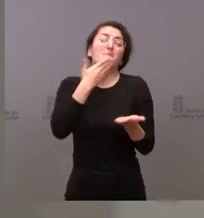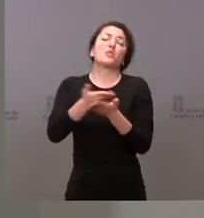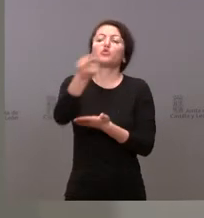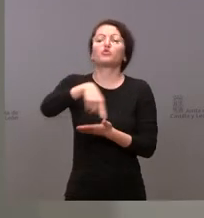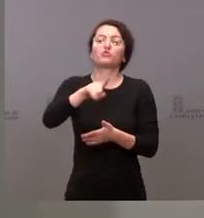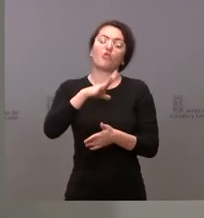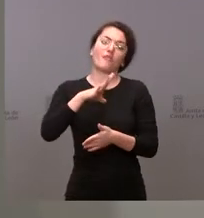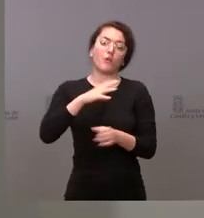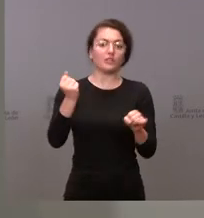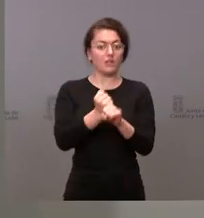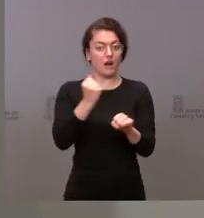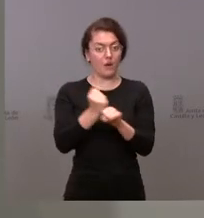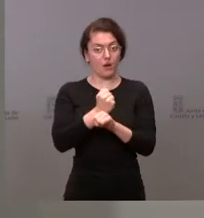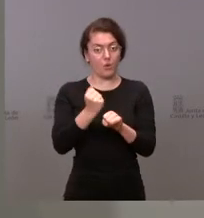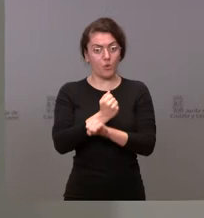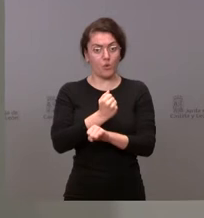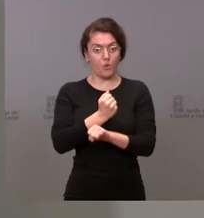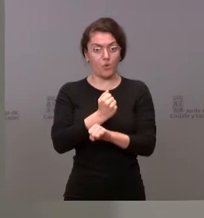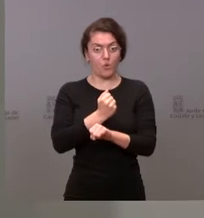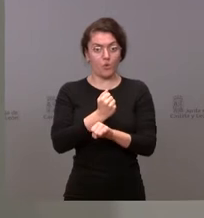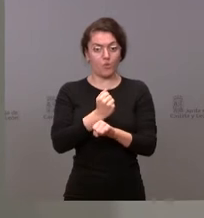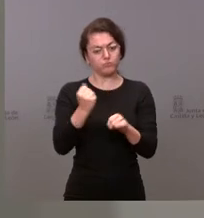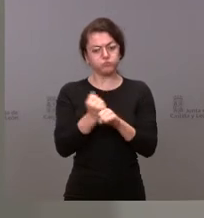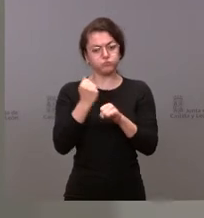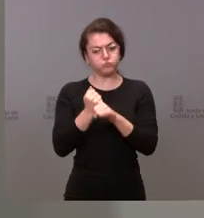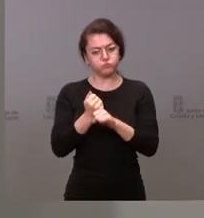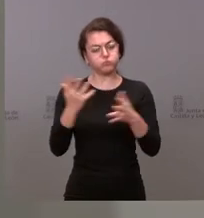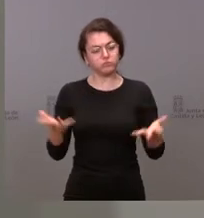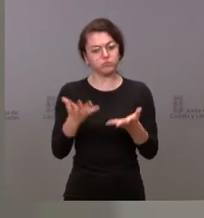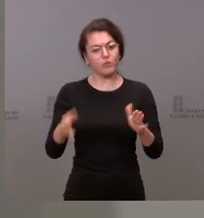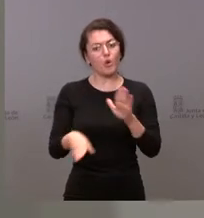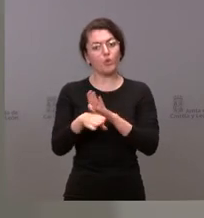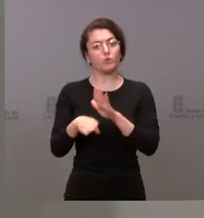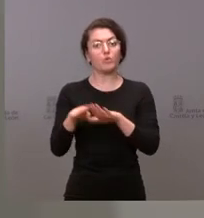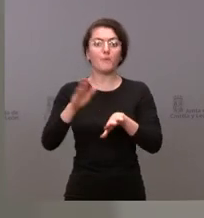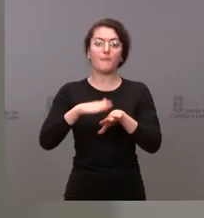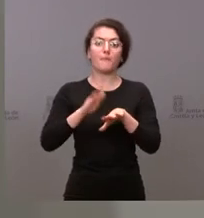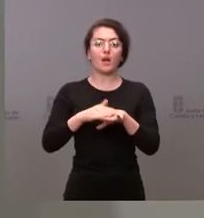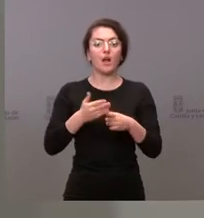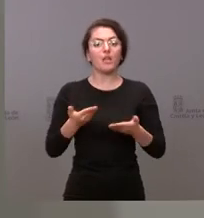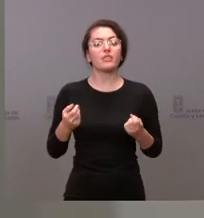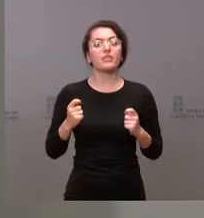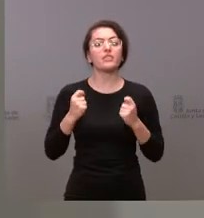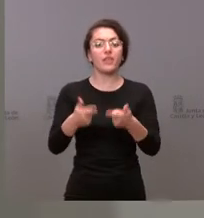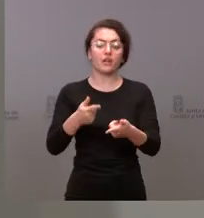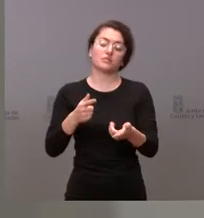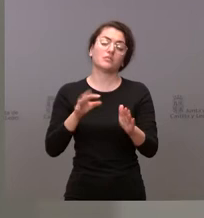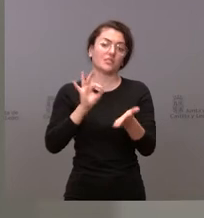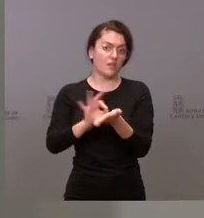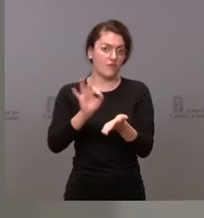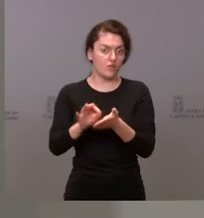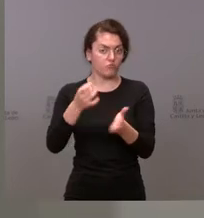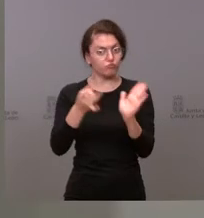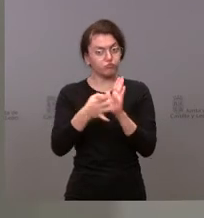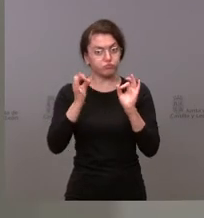a seguir trabajando todos con intensidad para prestar a nuestros ciudadanos la asistencia que merecen. Se va a abrir una investigación